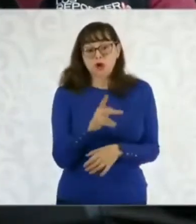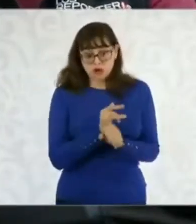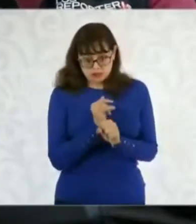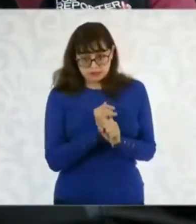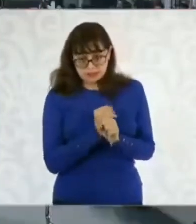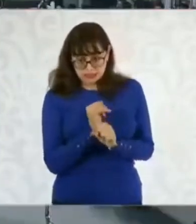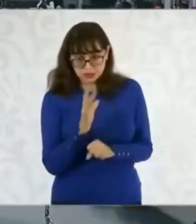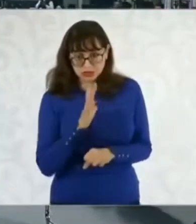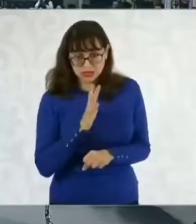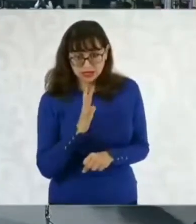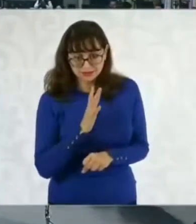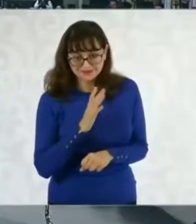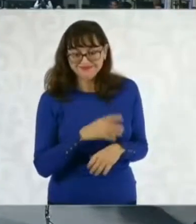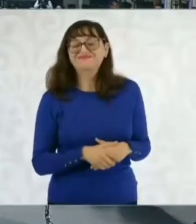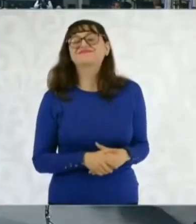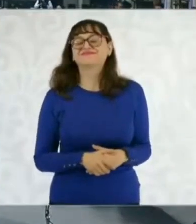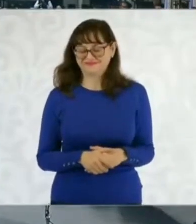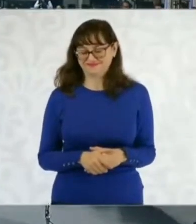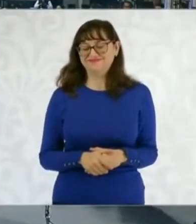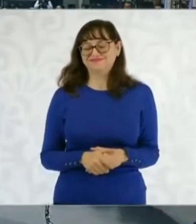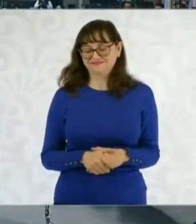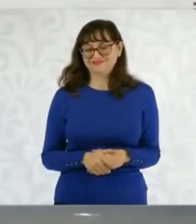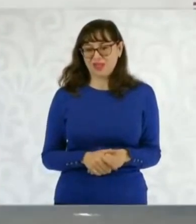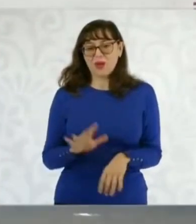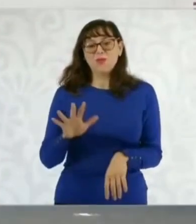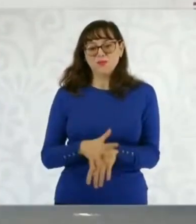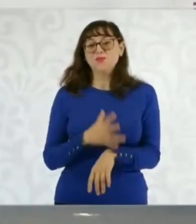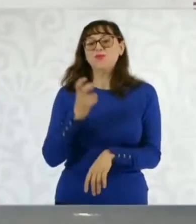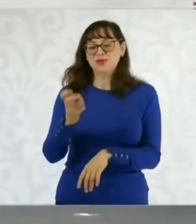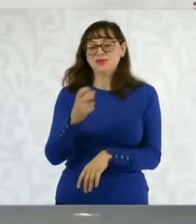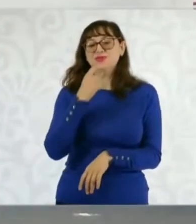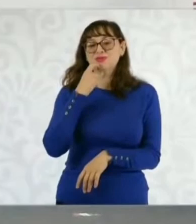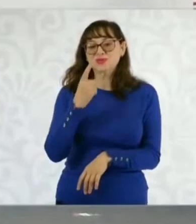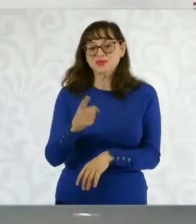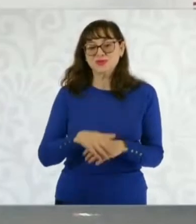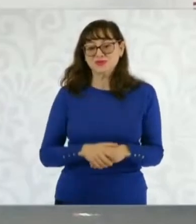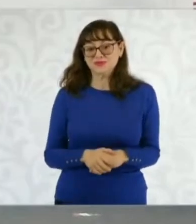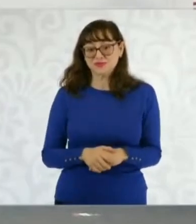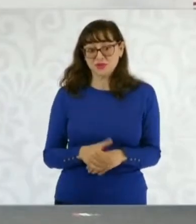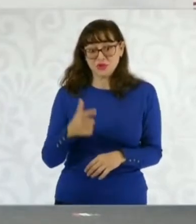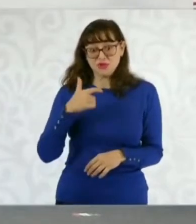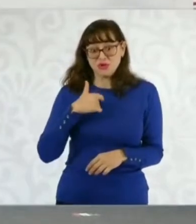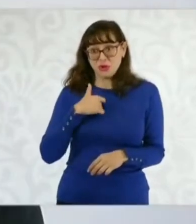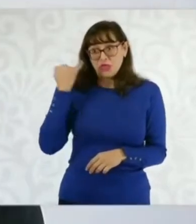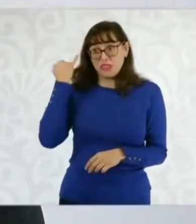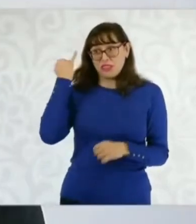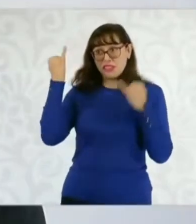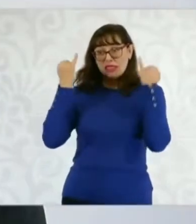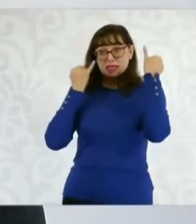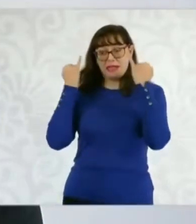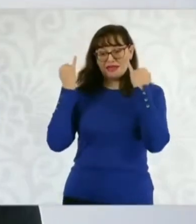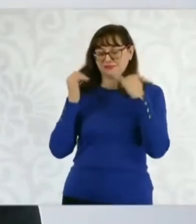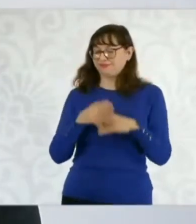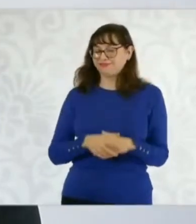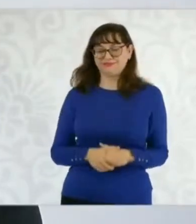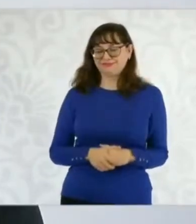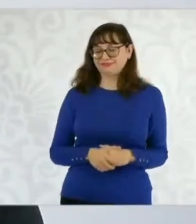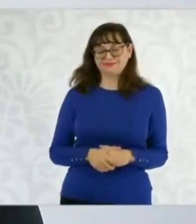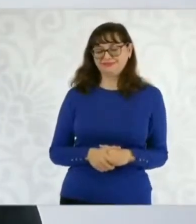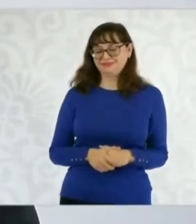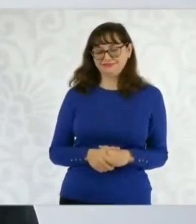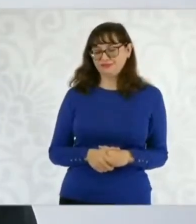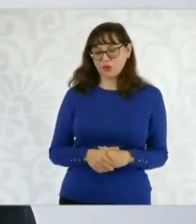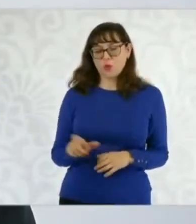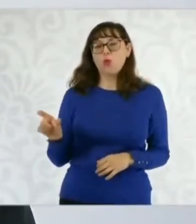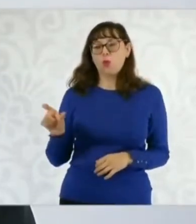investigando. Por eso se lo digo, mientras no tengamos la certeza, no podemos hacer una afirmación. La vamos a hacer, de eso no tengan cuidado